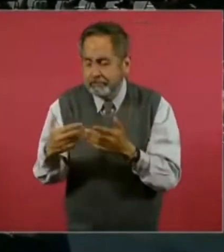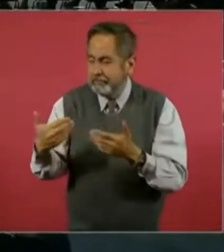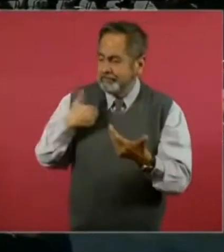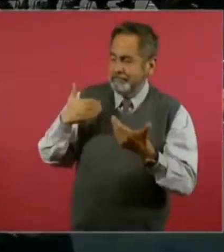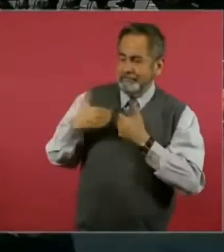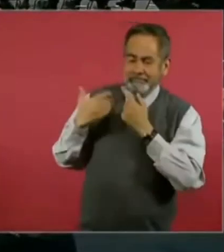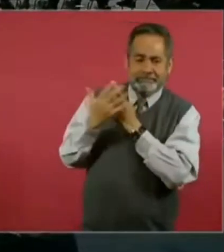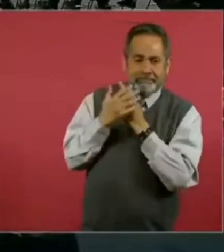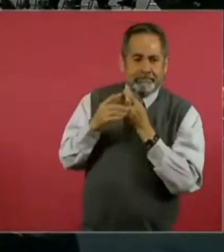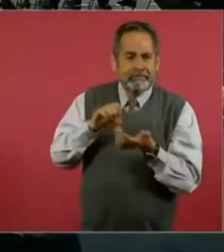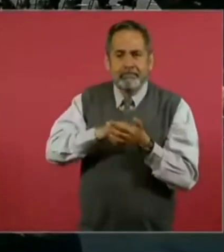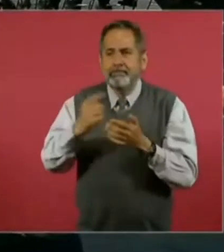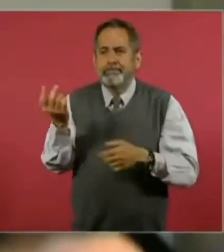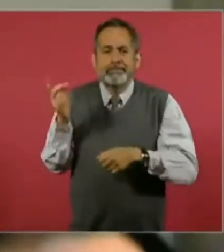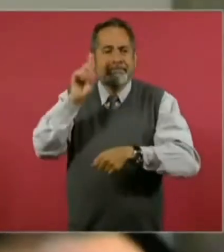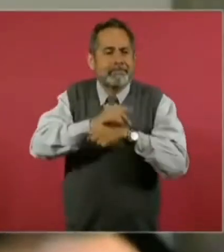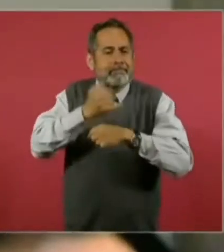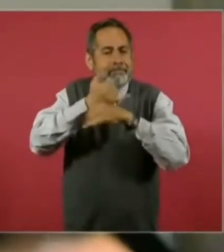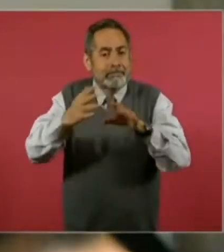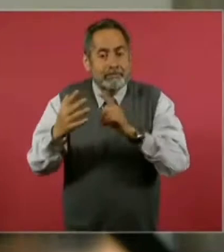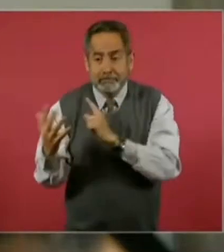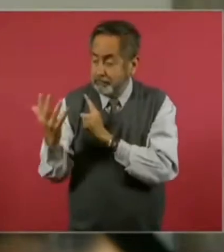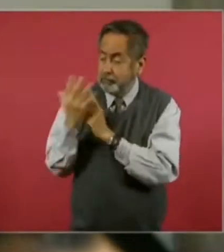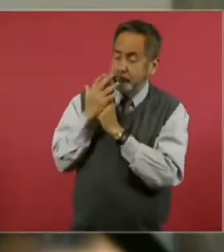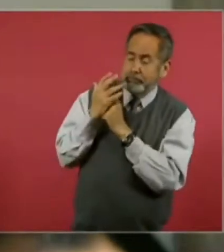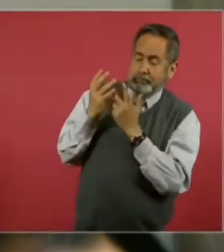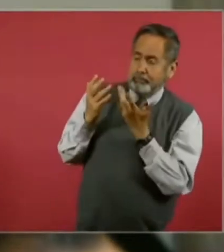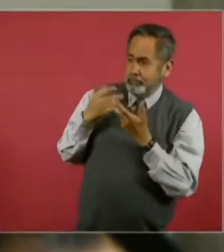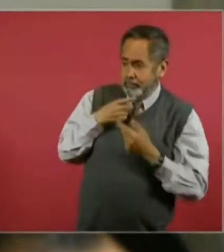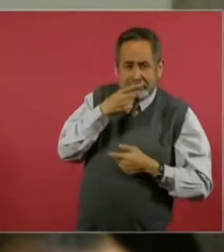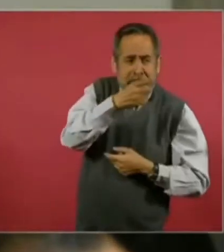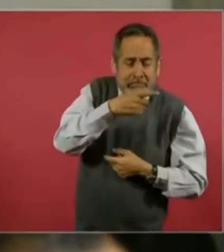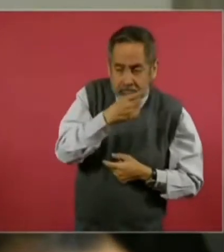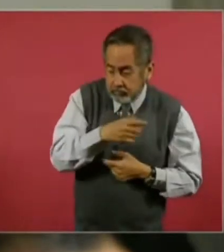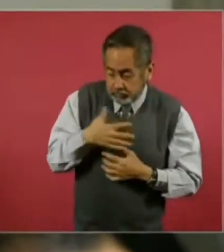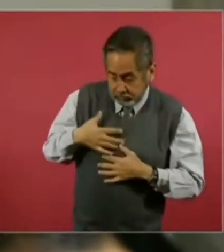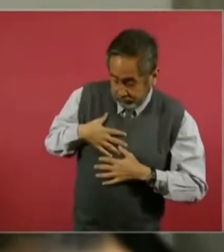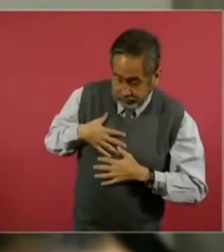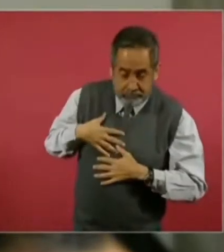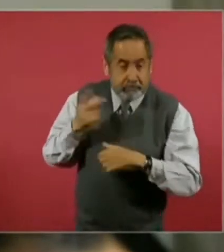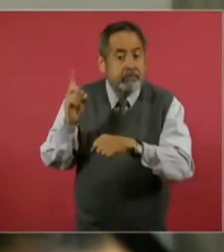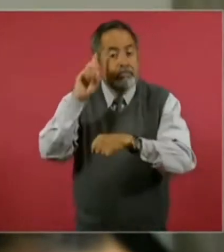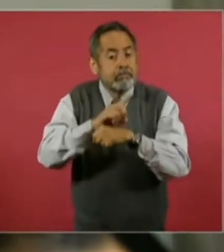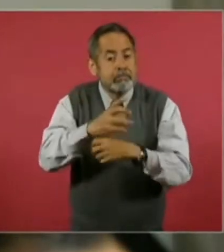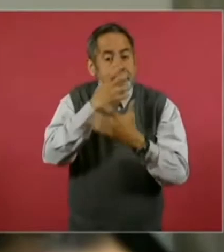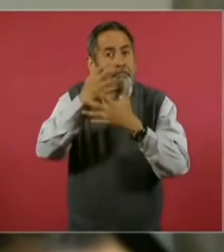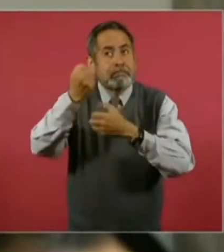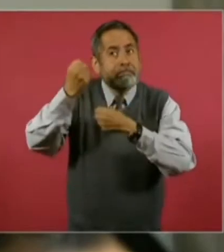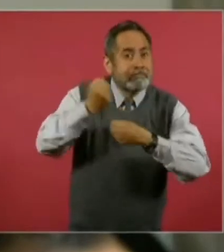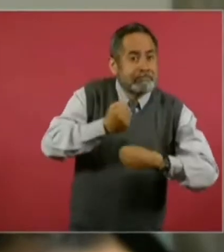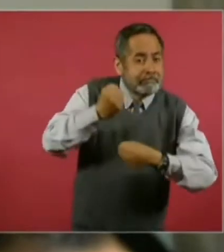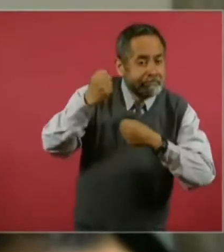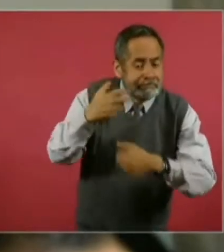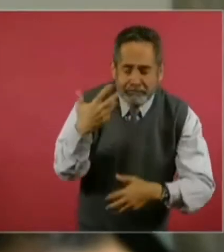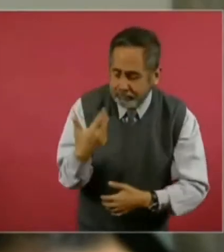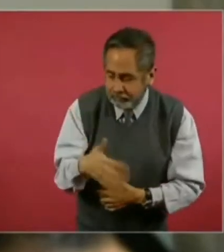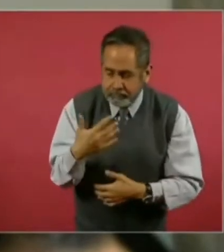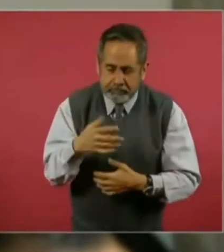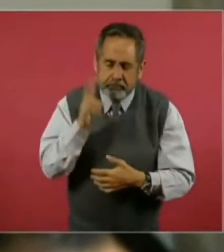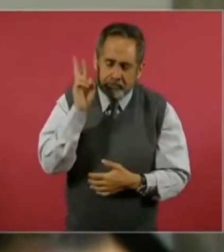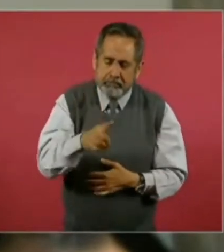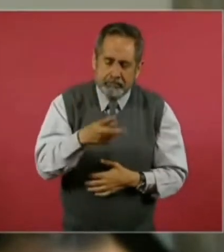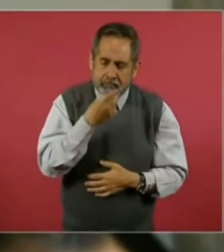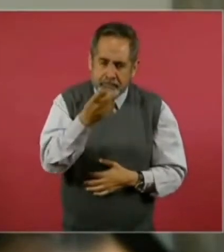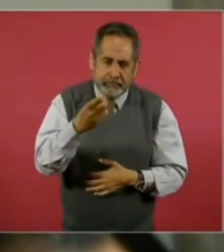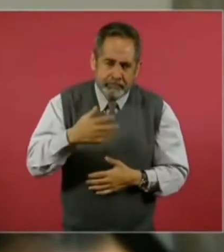los actos como el informe, por ejemplo, fue una cosa similar aquí en el Día del Grito también, y bueno, debo decirle,